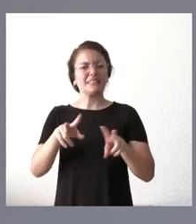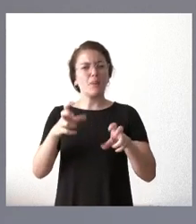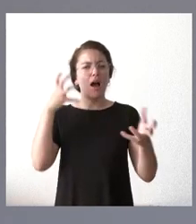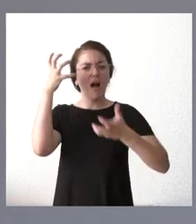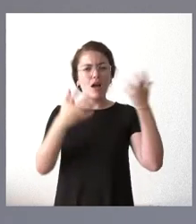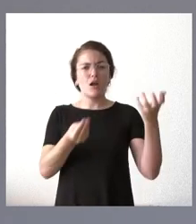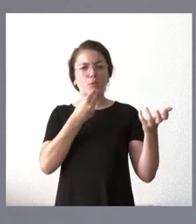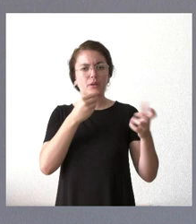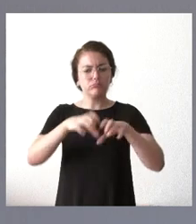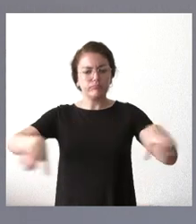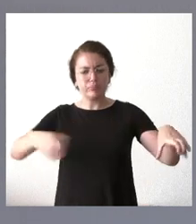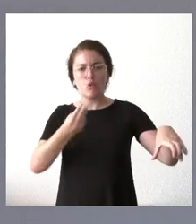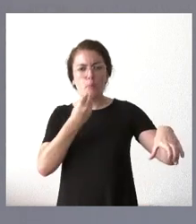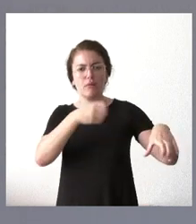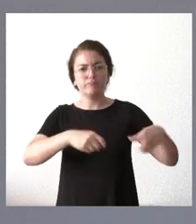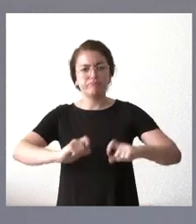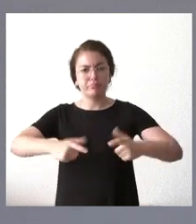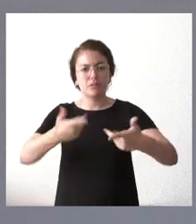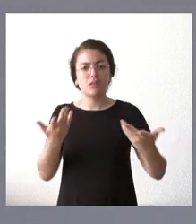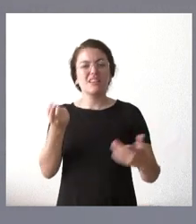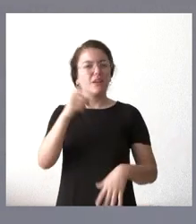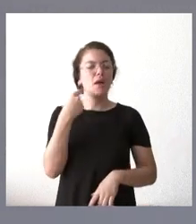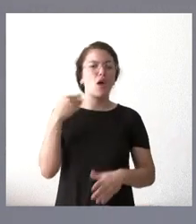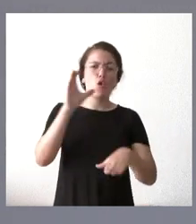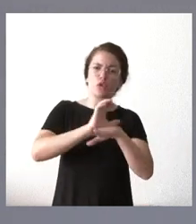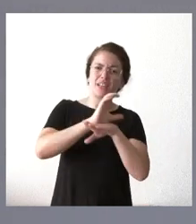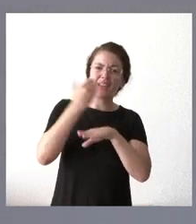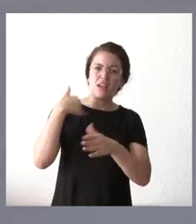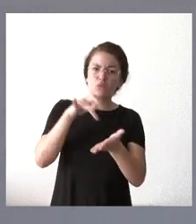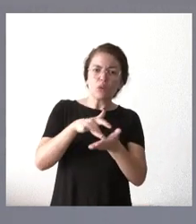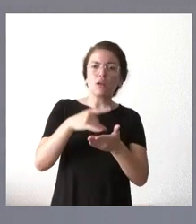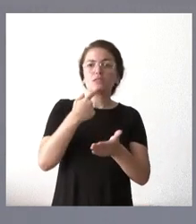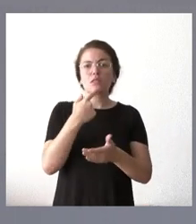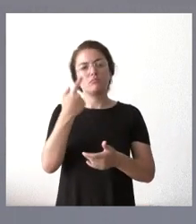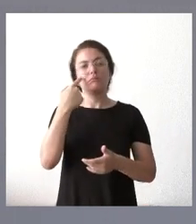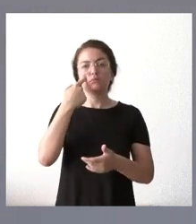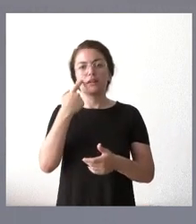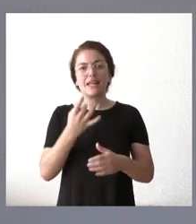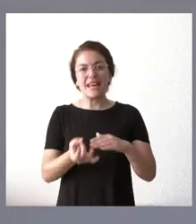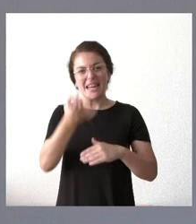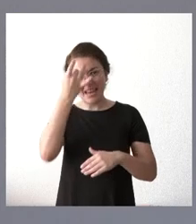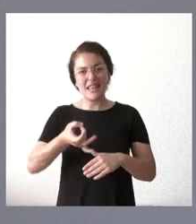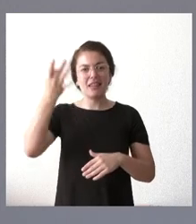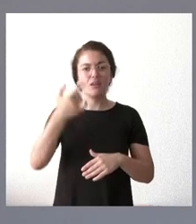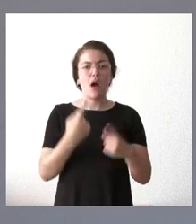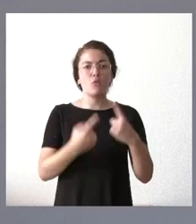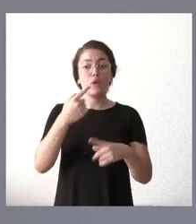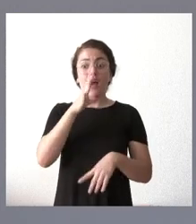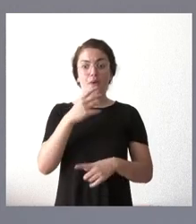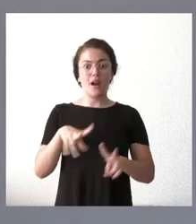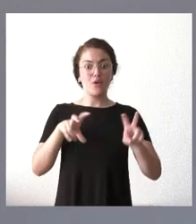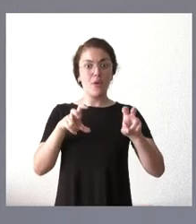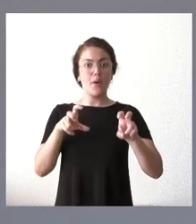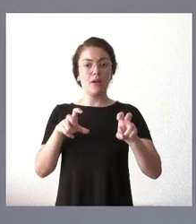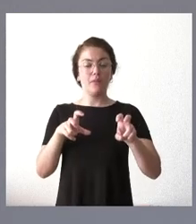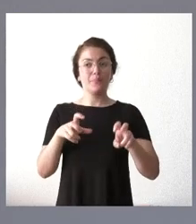abrevaderos… En fin, había varias consejerías. En aquel momento ya se plantearon algunas iniciativas. Estas nuevas que usted hace referencia, ayer sí que